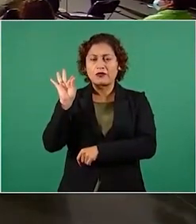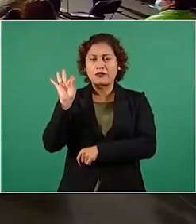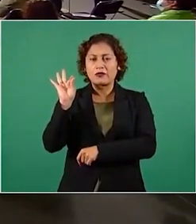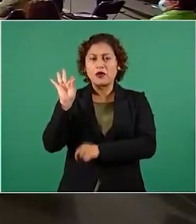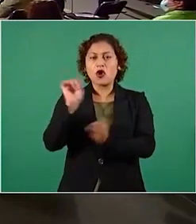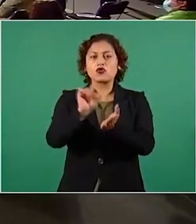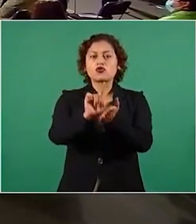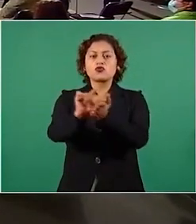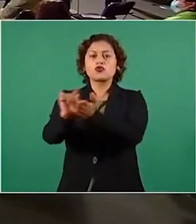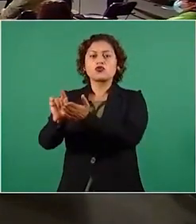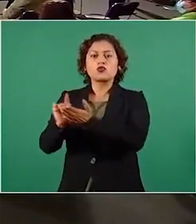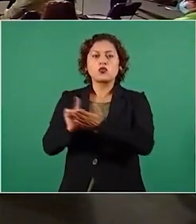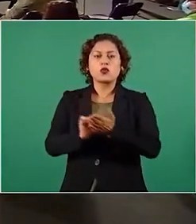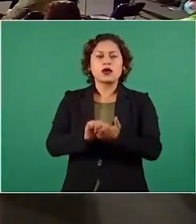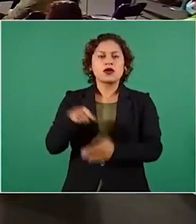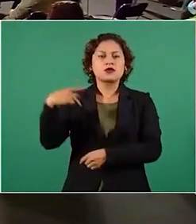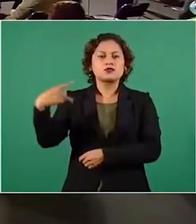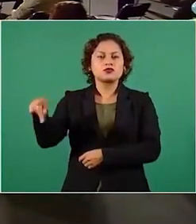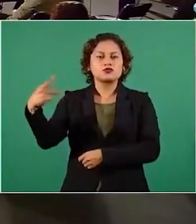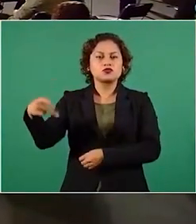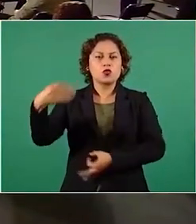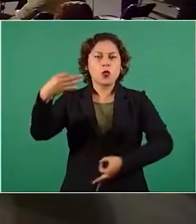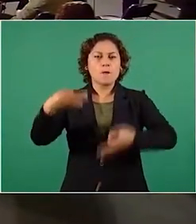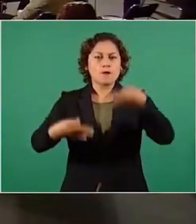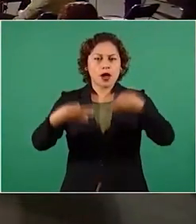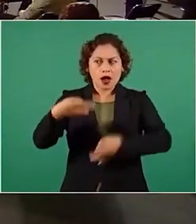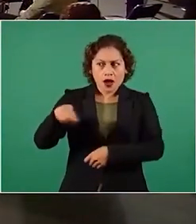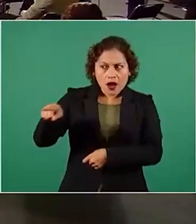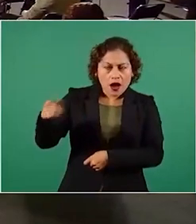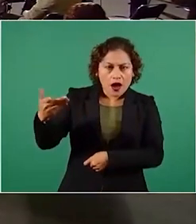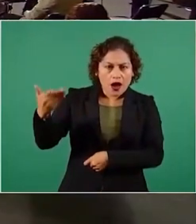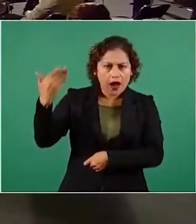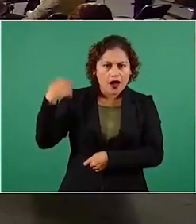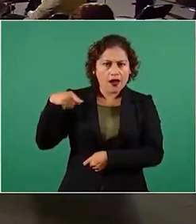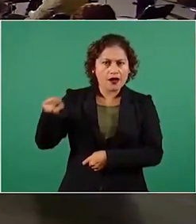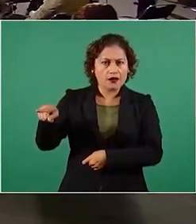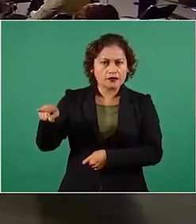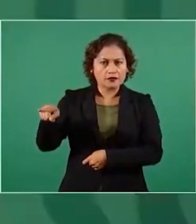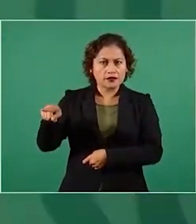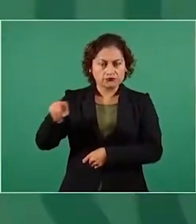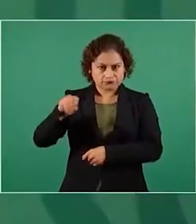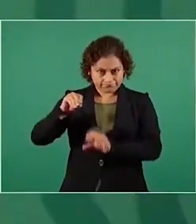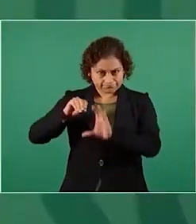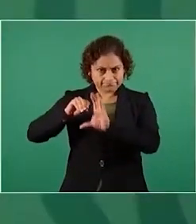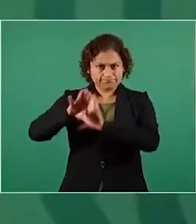magistrado con todo y como lo puso